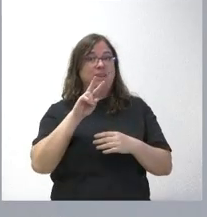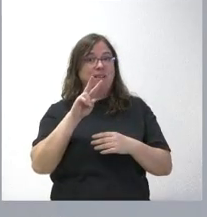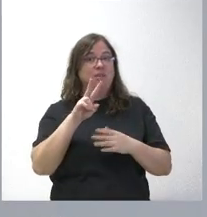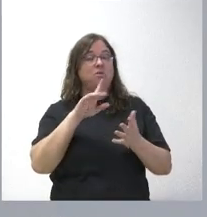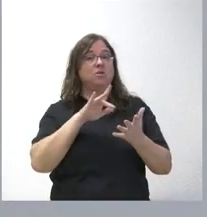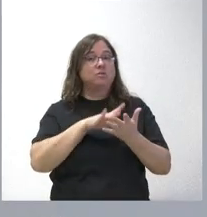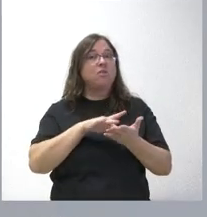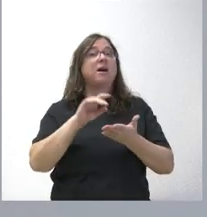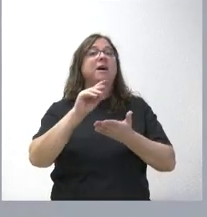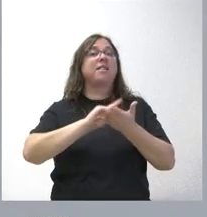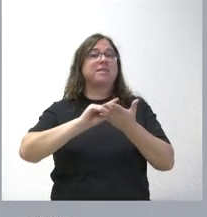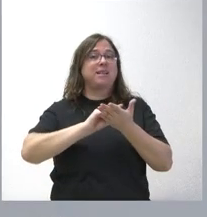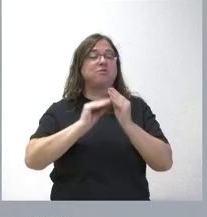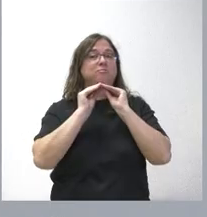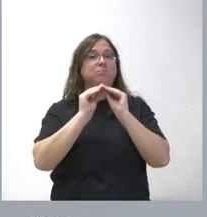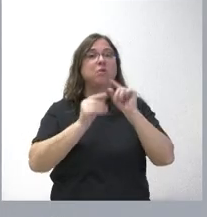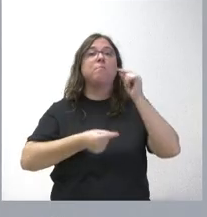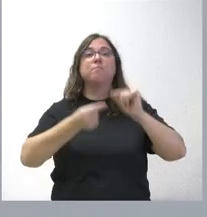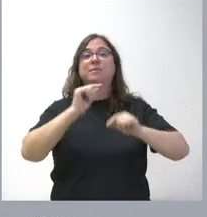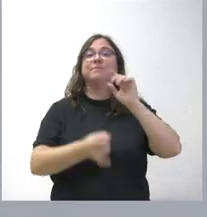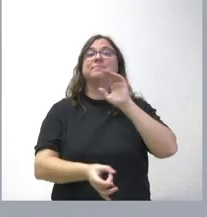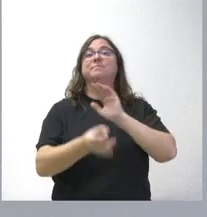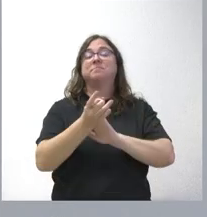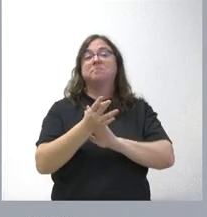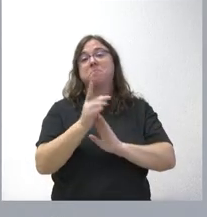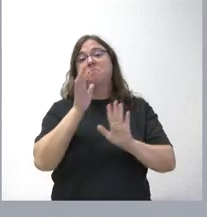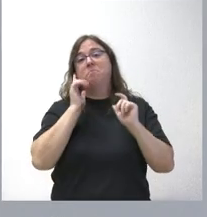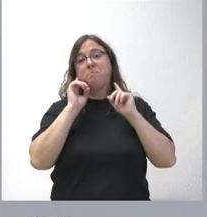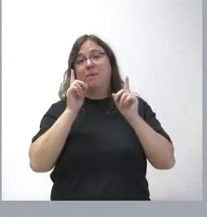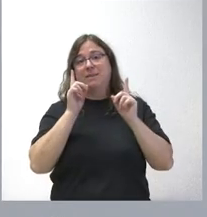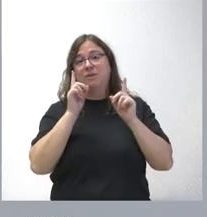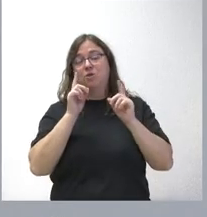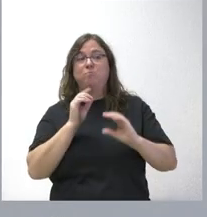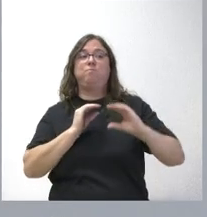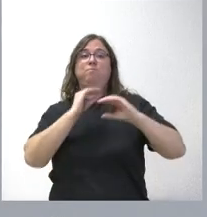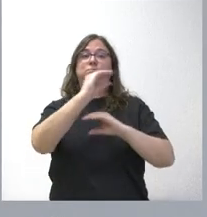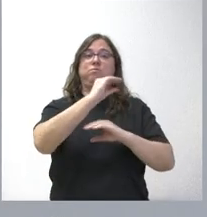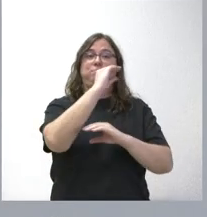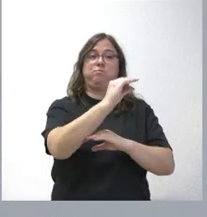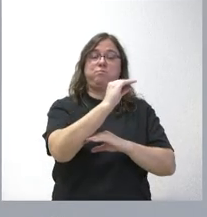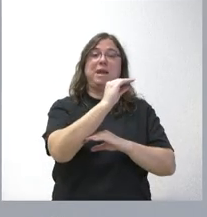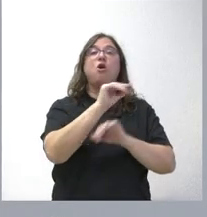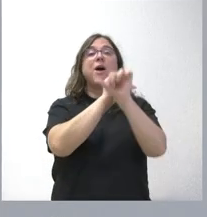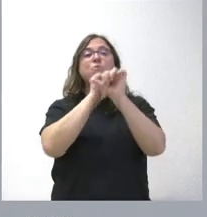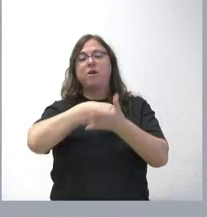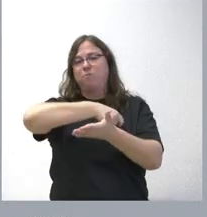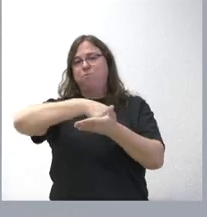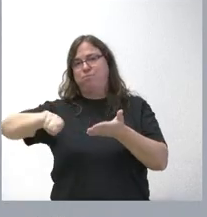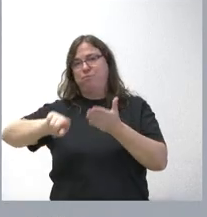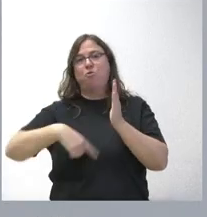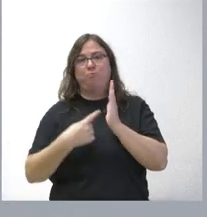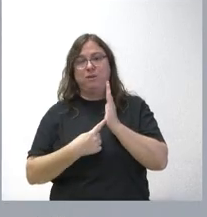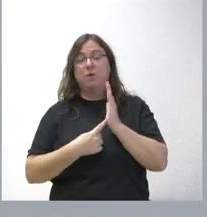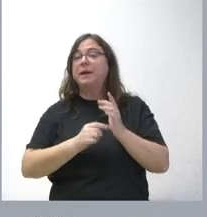dieron las cifras para hacer el presupuesto, se establece una previsión de entrega a cuenta y ahora se realiza la liquidación de todo el modelo. ¿Qué es lo que